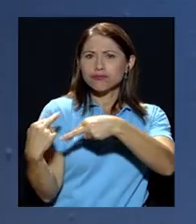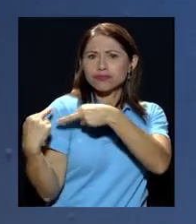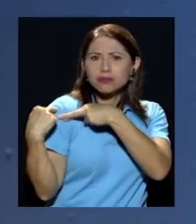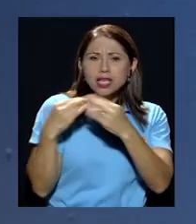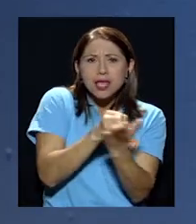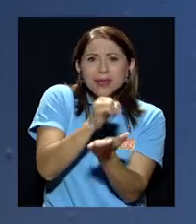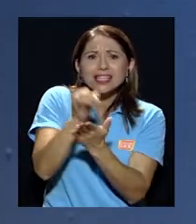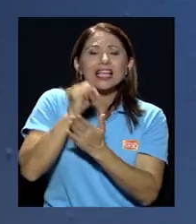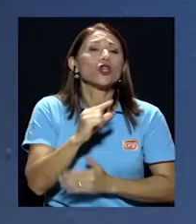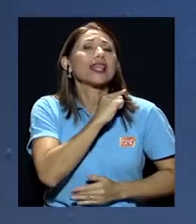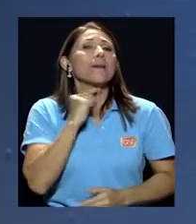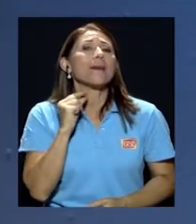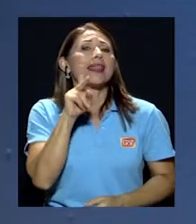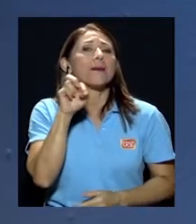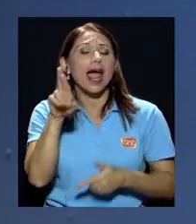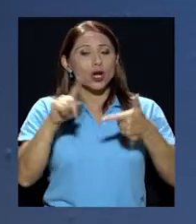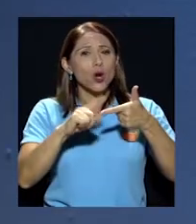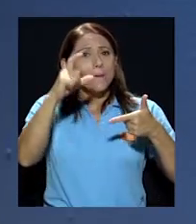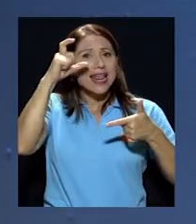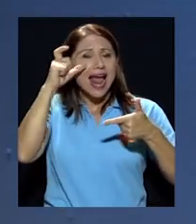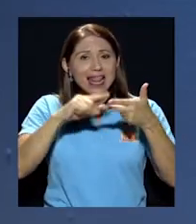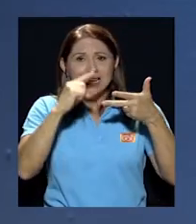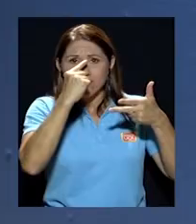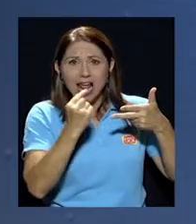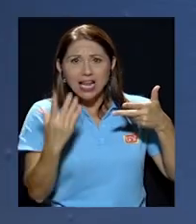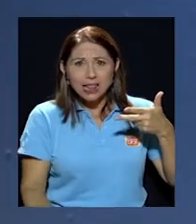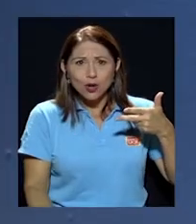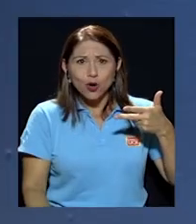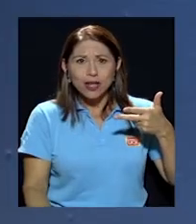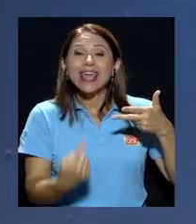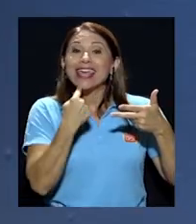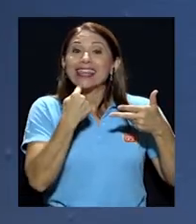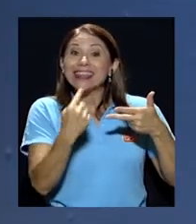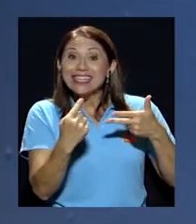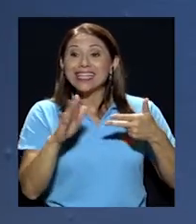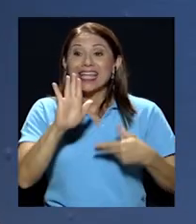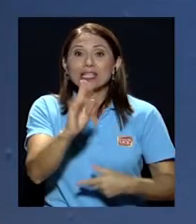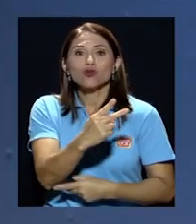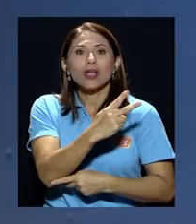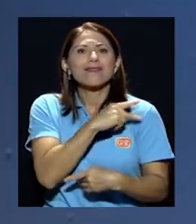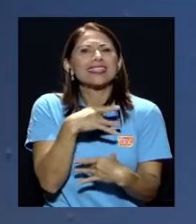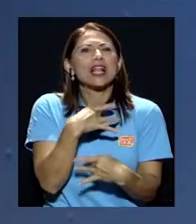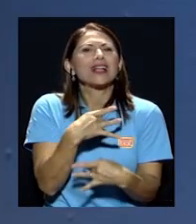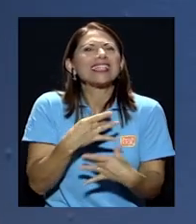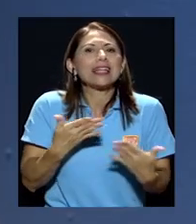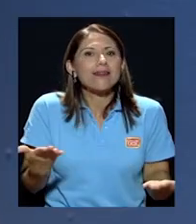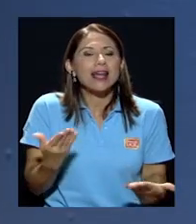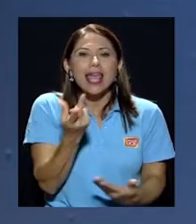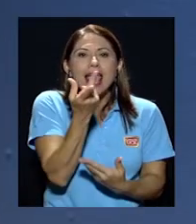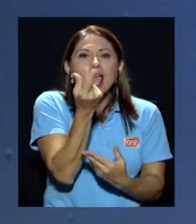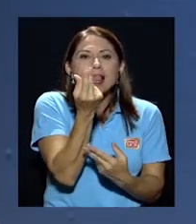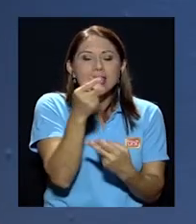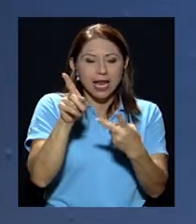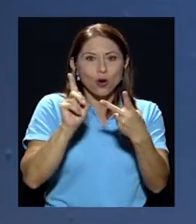caso del padre Maynor, de Miguel Ángel Rodríguez, de Rafael Ángel Calderón. Dice que su jefe lo que les interesaba era el dinero